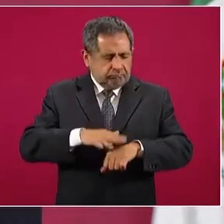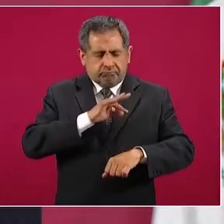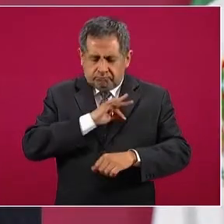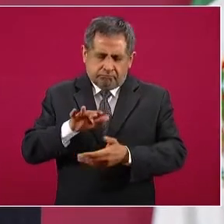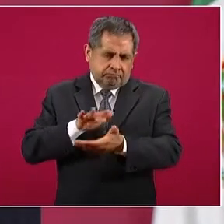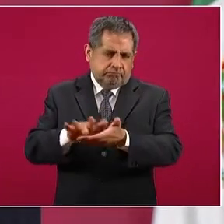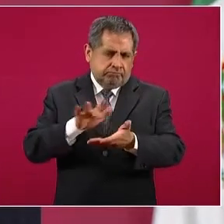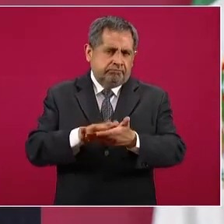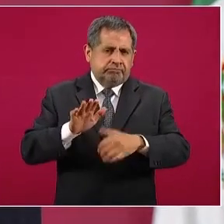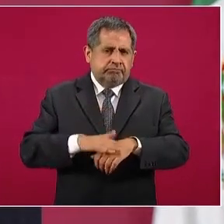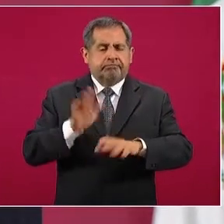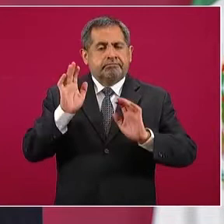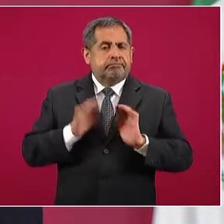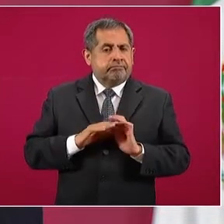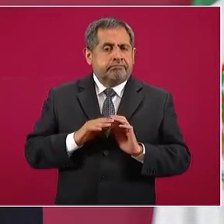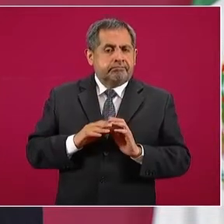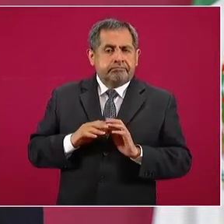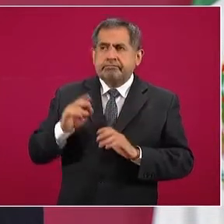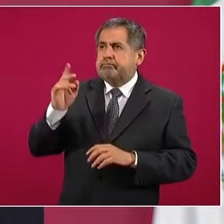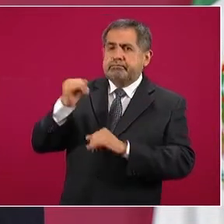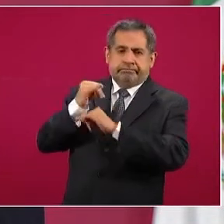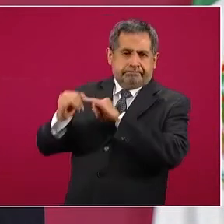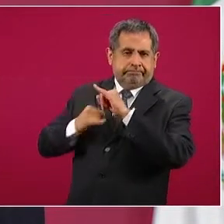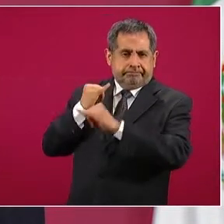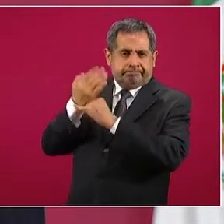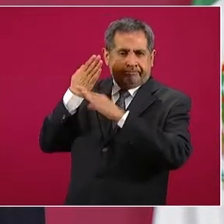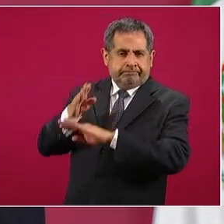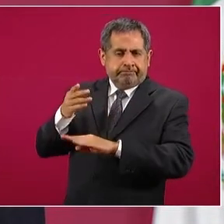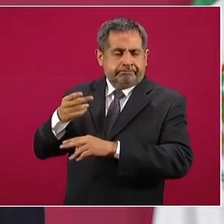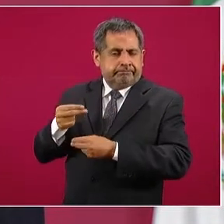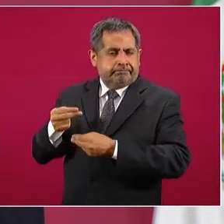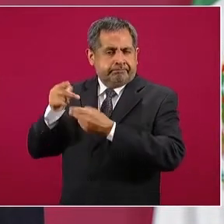los organismos financieros internacionales.